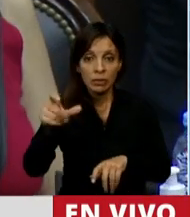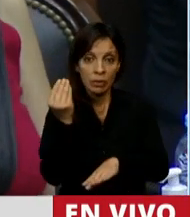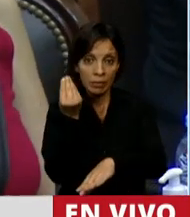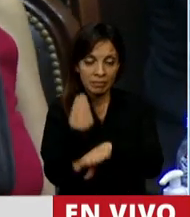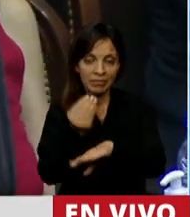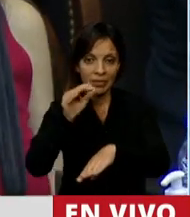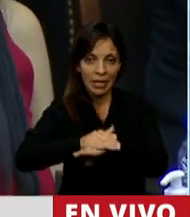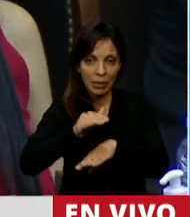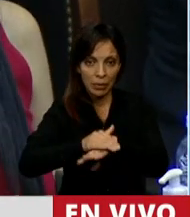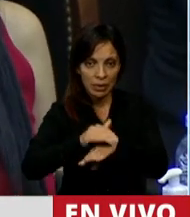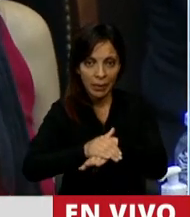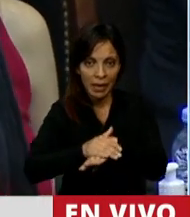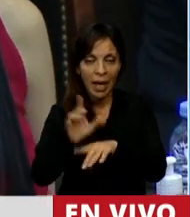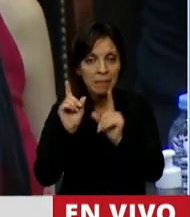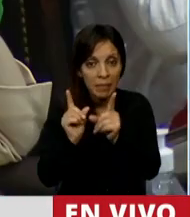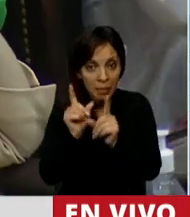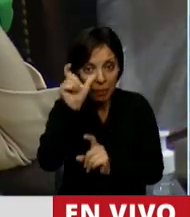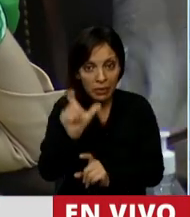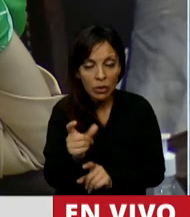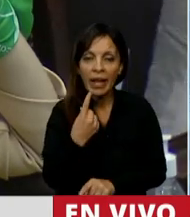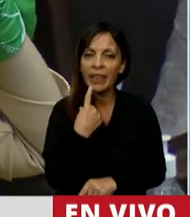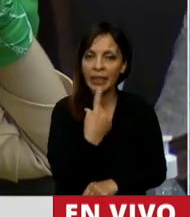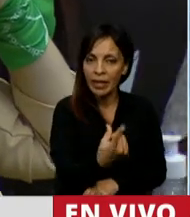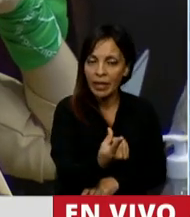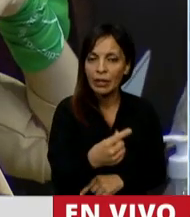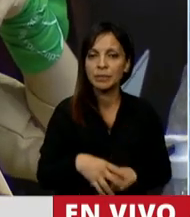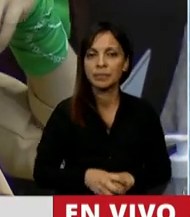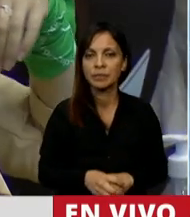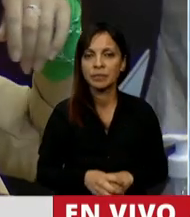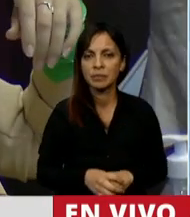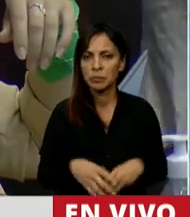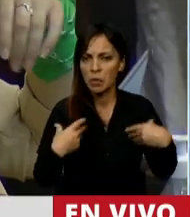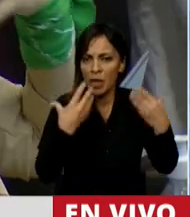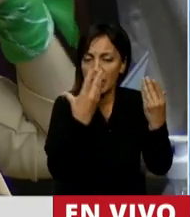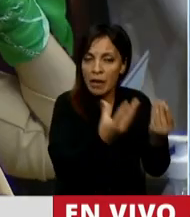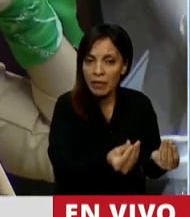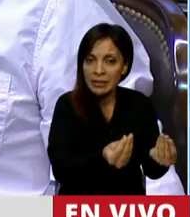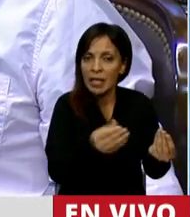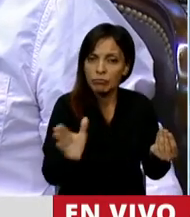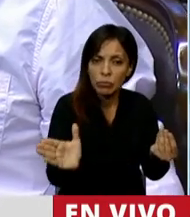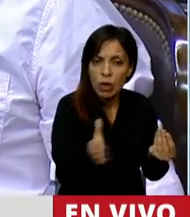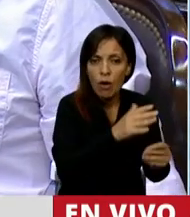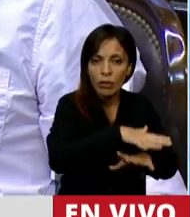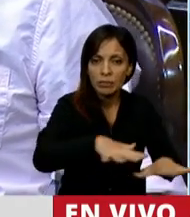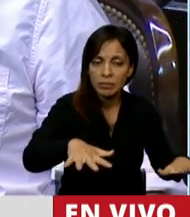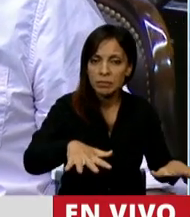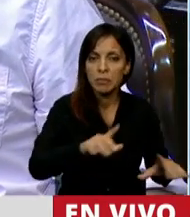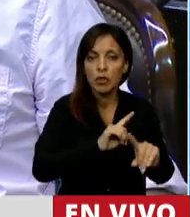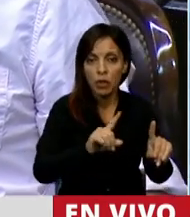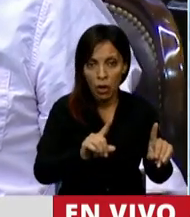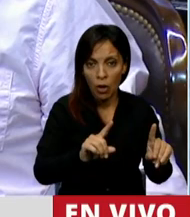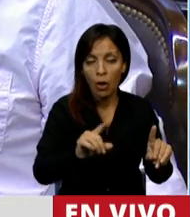o esa investidura dijo expresamente que no velará por la defensa de todos los niños sino